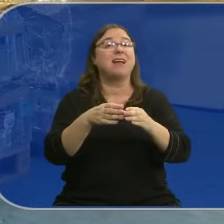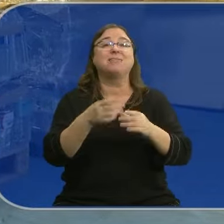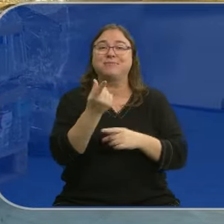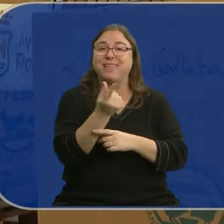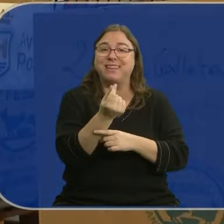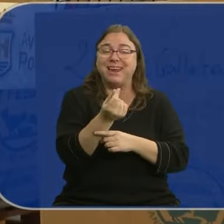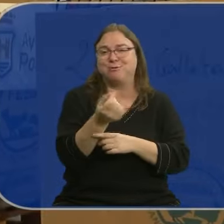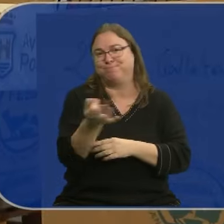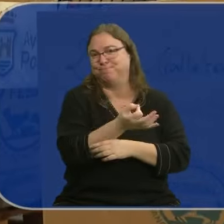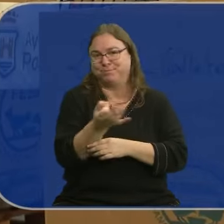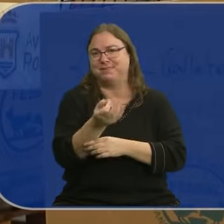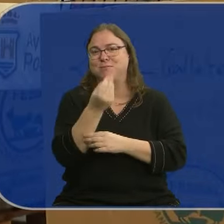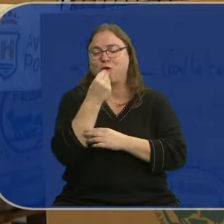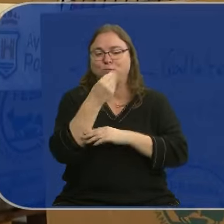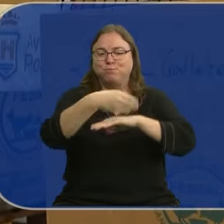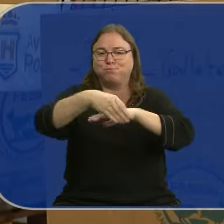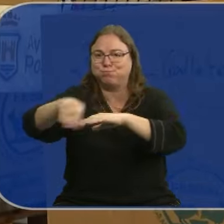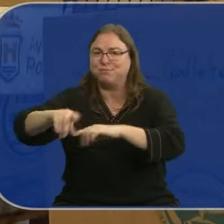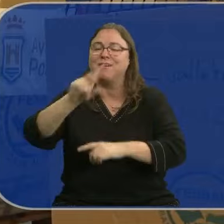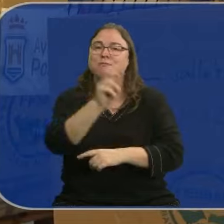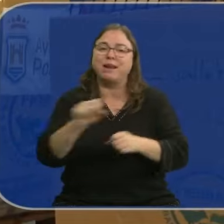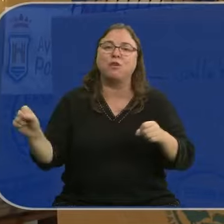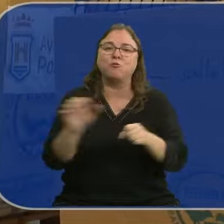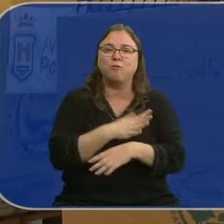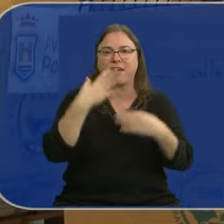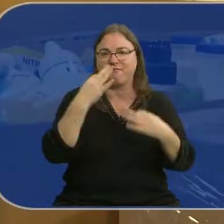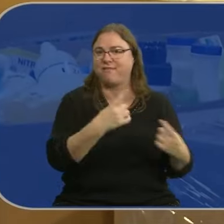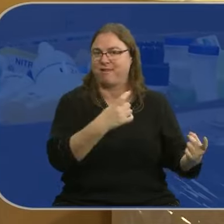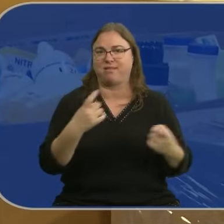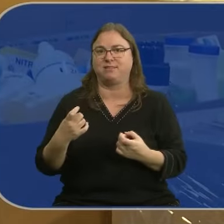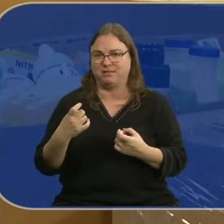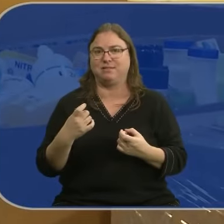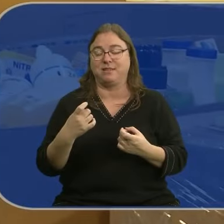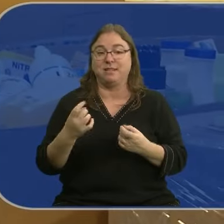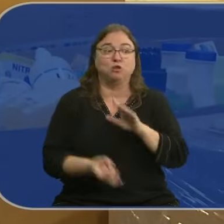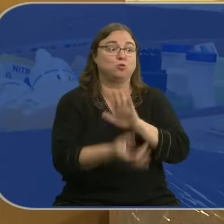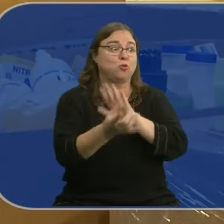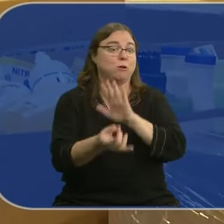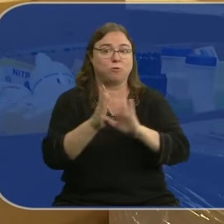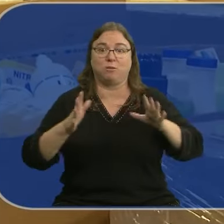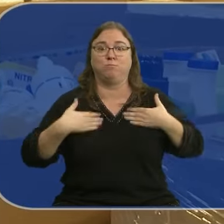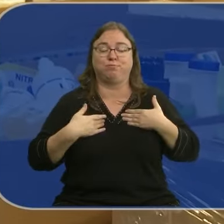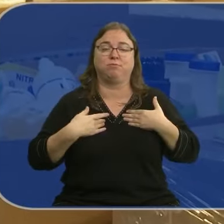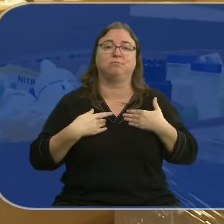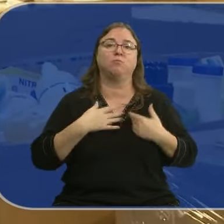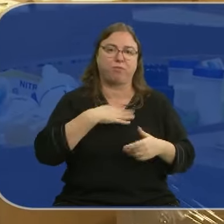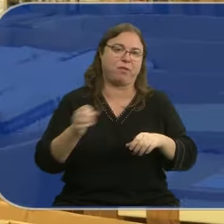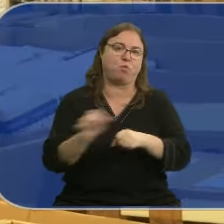ayudas en metálico serán más efectivas porque servirán para cubrir las necesidades que se presenten de forma inmediata.